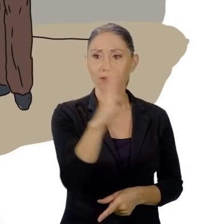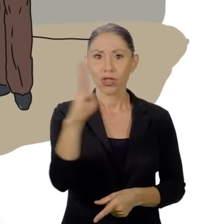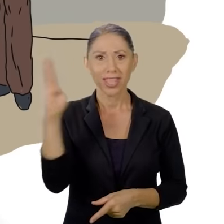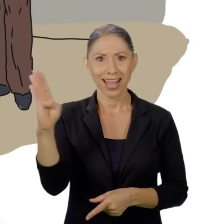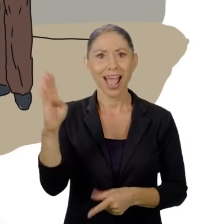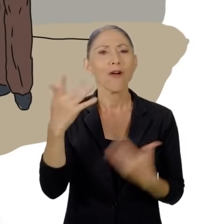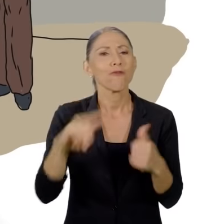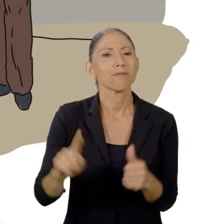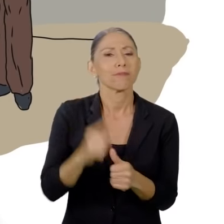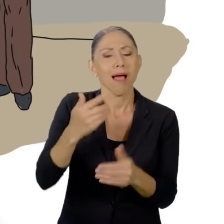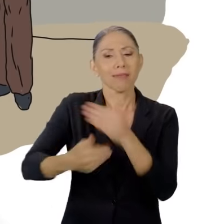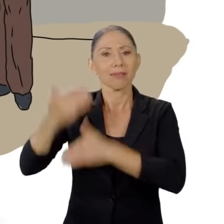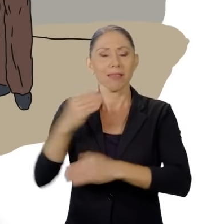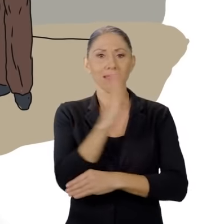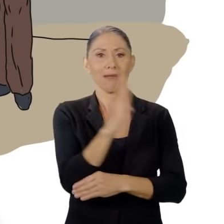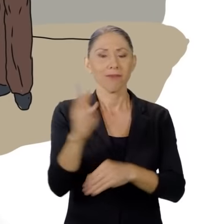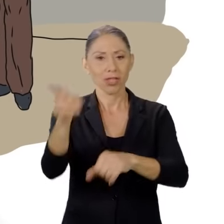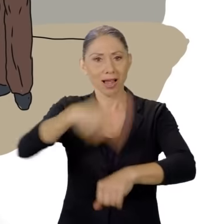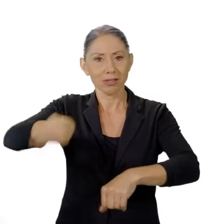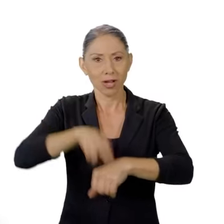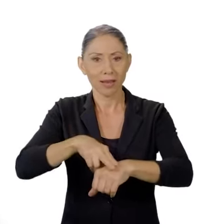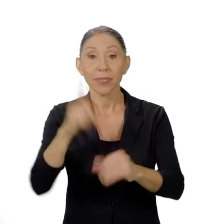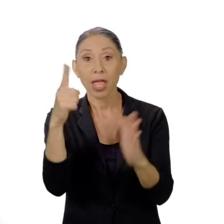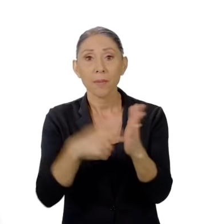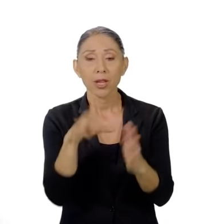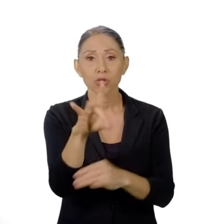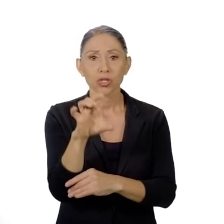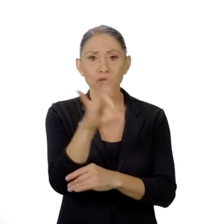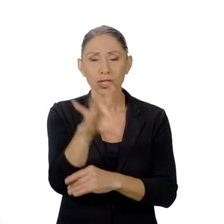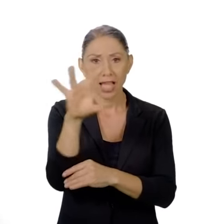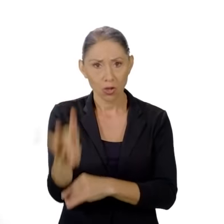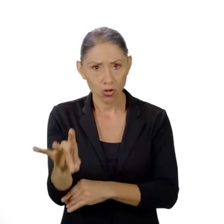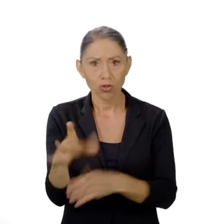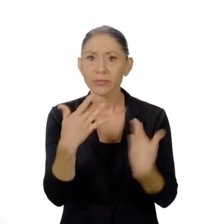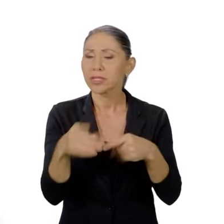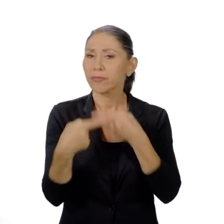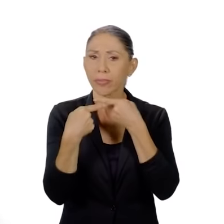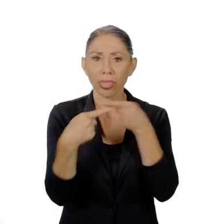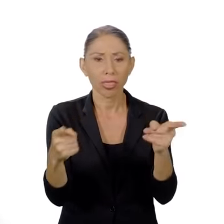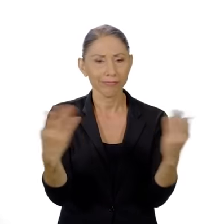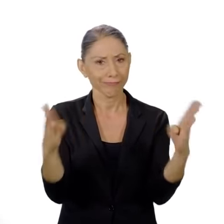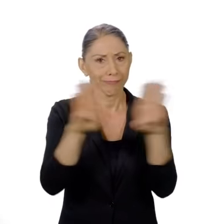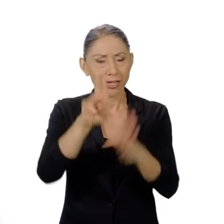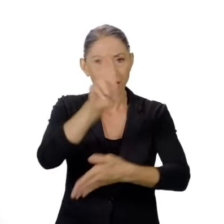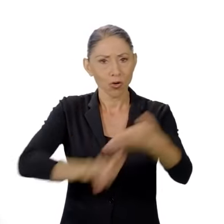fue el antecedente de la Biblioteca Nacional. En 1888, se dictó el cierre de la universidad, aduciendo